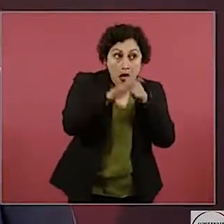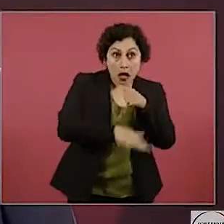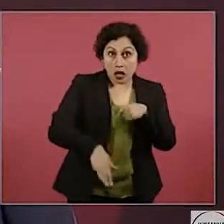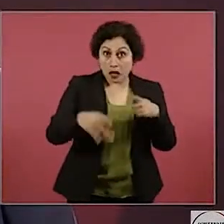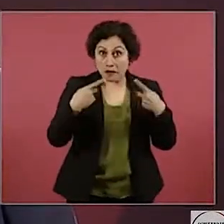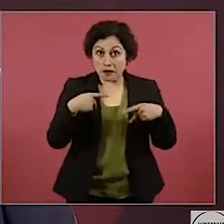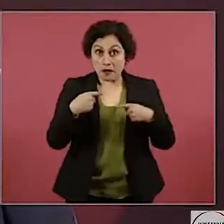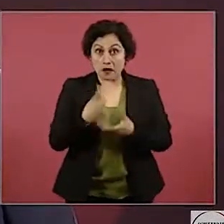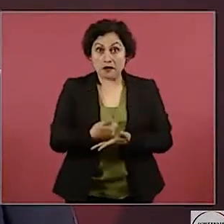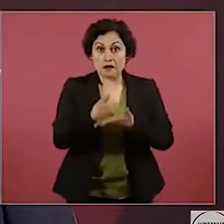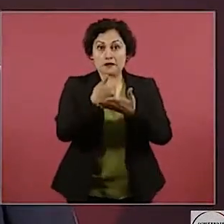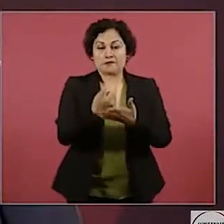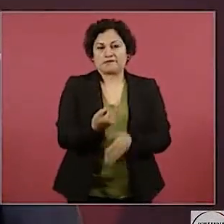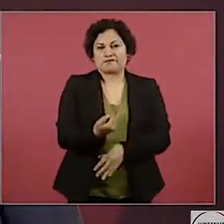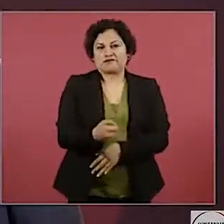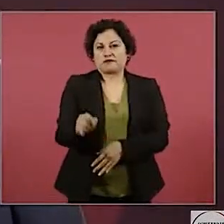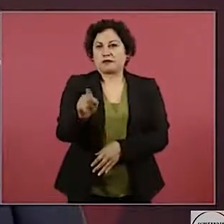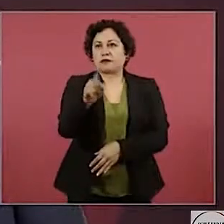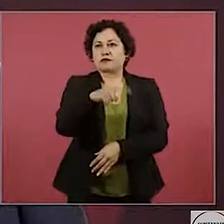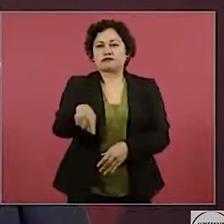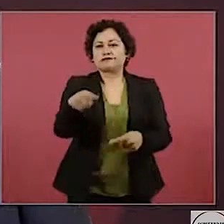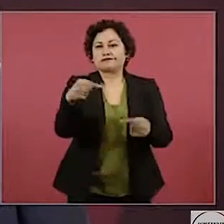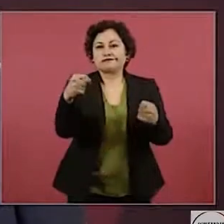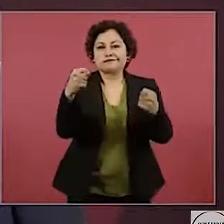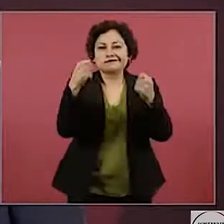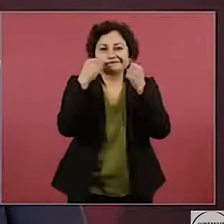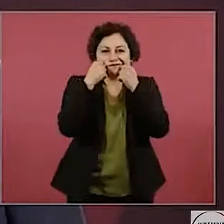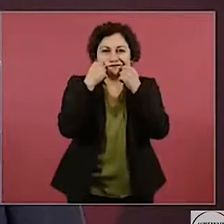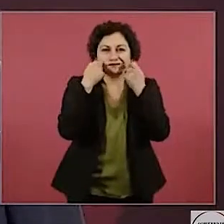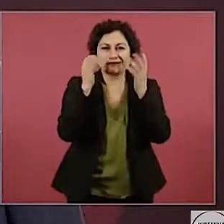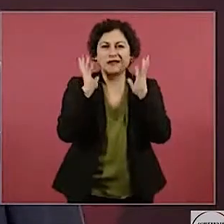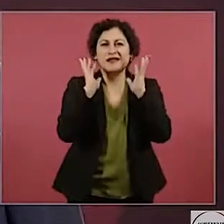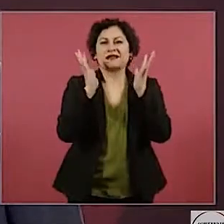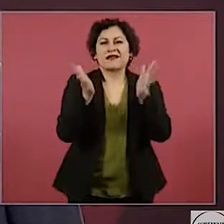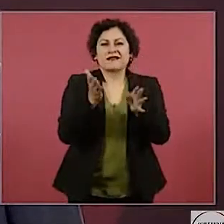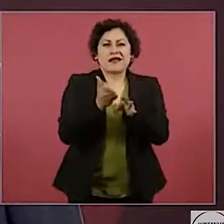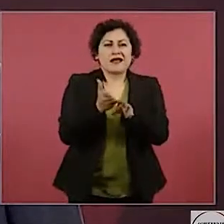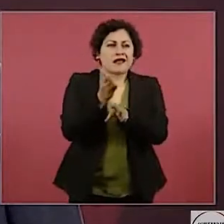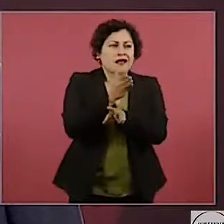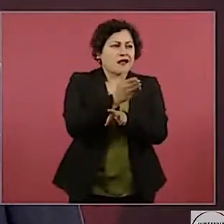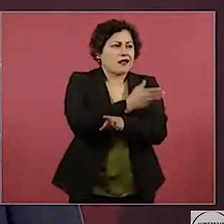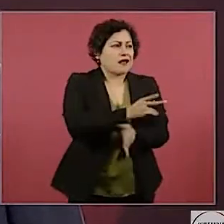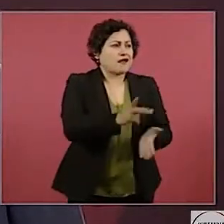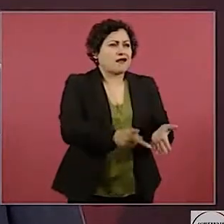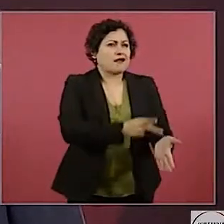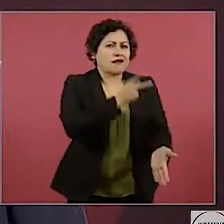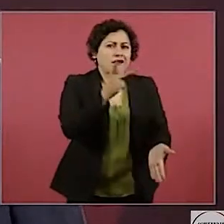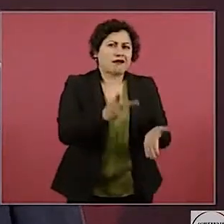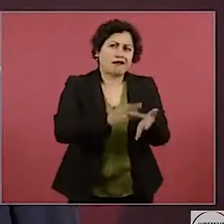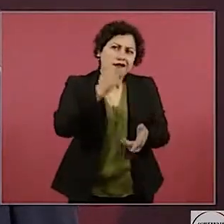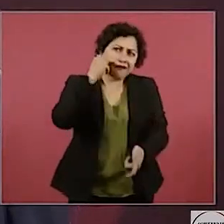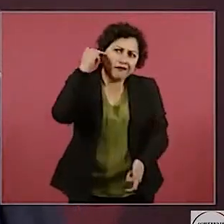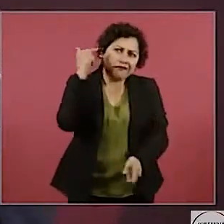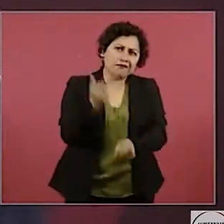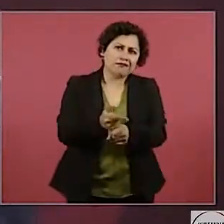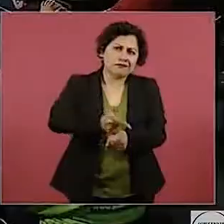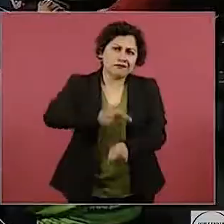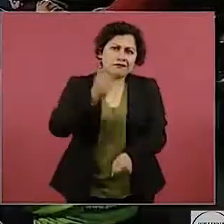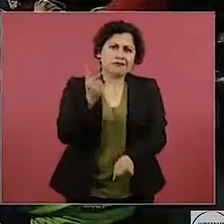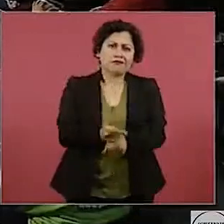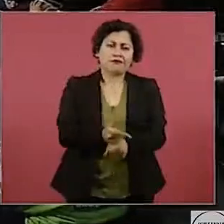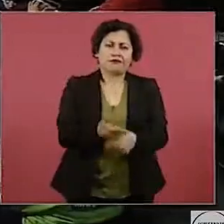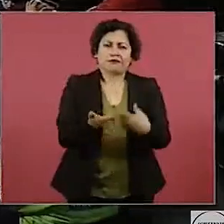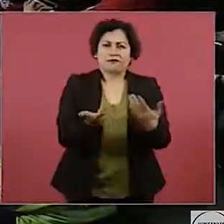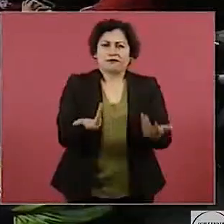eso sea más que demostrado. Entonces, ¿cuál